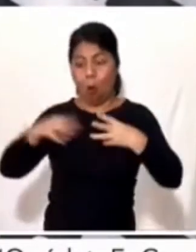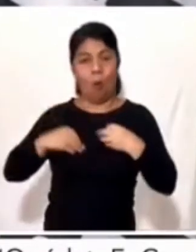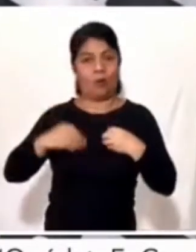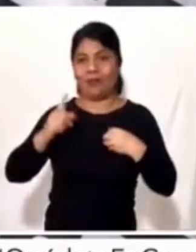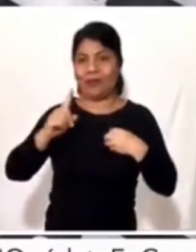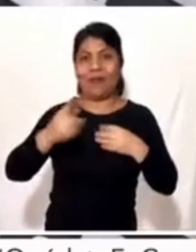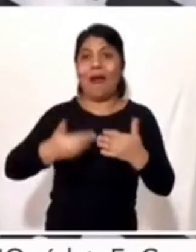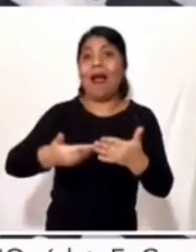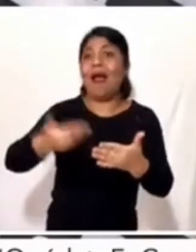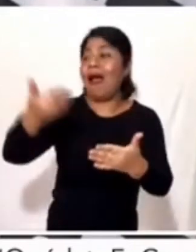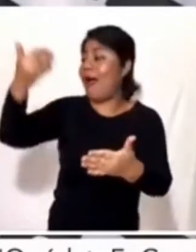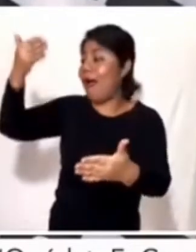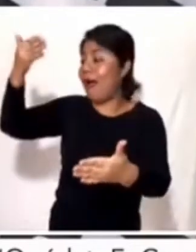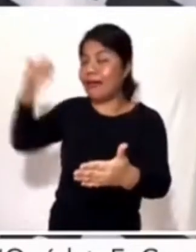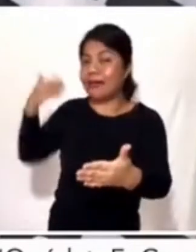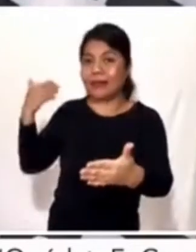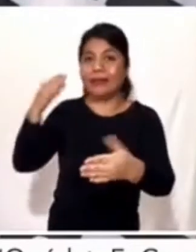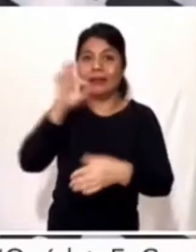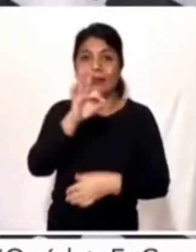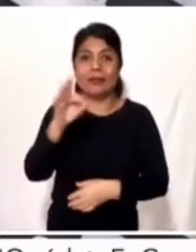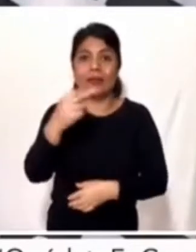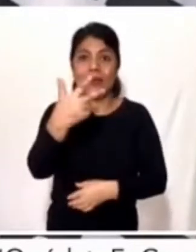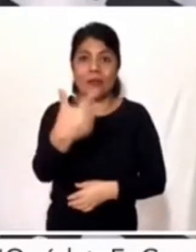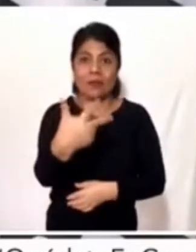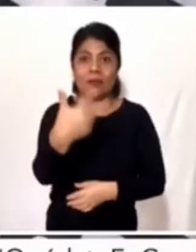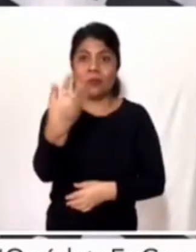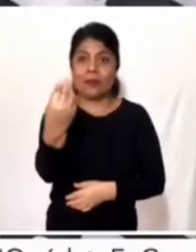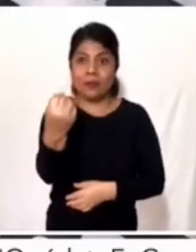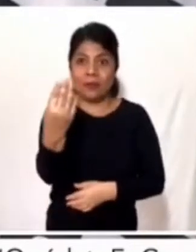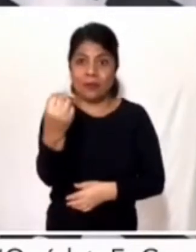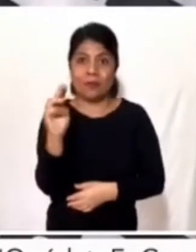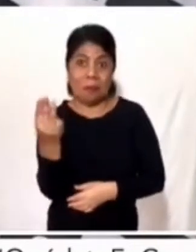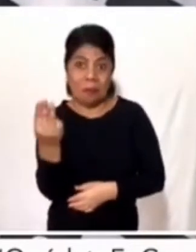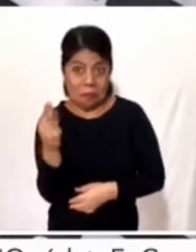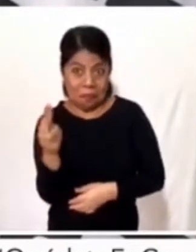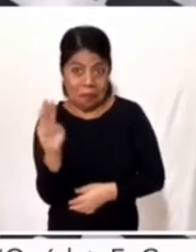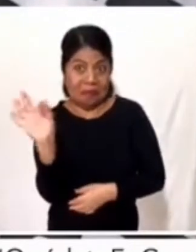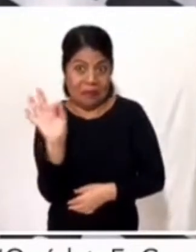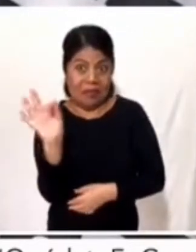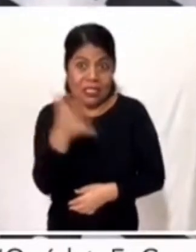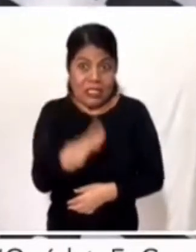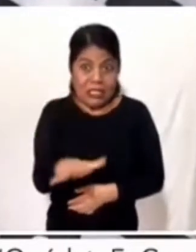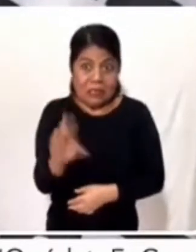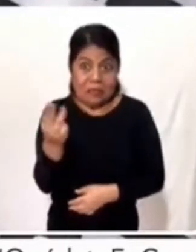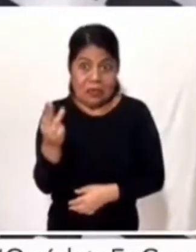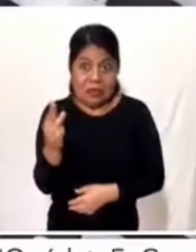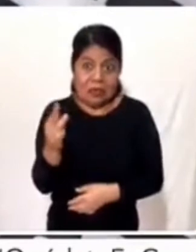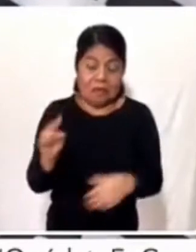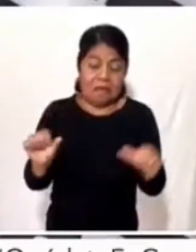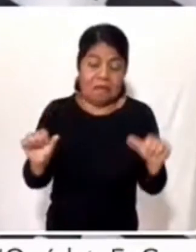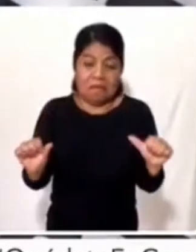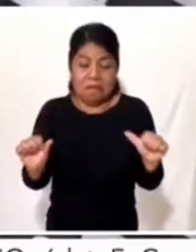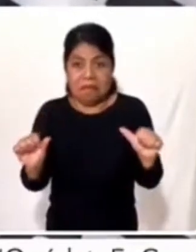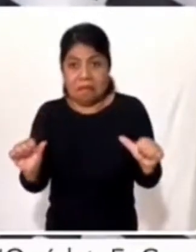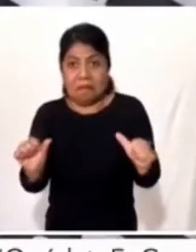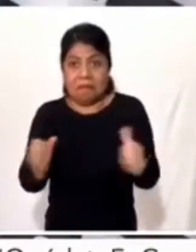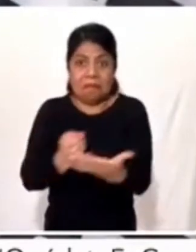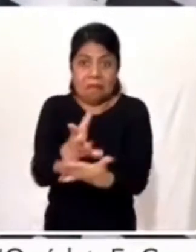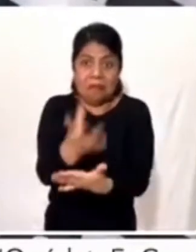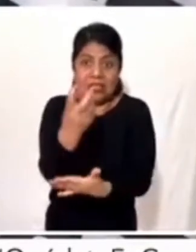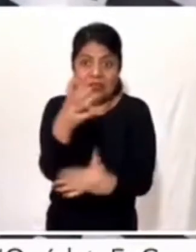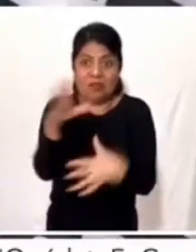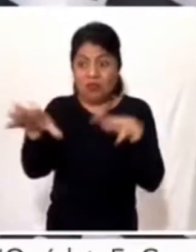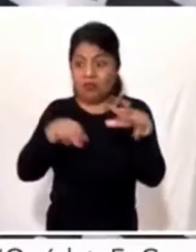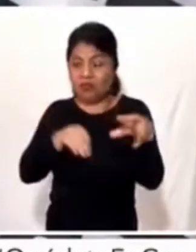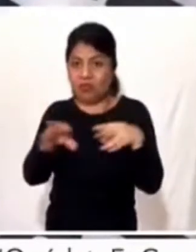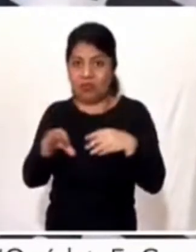tuvieron por ahí del ocho, nueve quizá el diez de mayo que la gente se relajó y bueno, pues esto es lo que dijo el presidente en torno a que ahí vamos